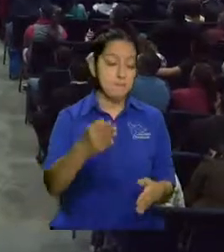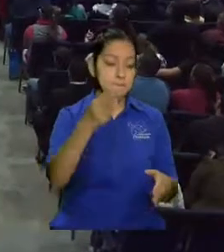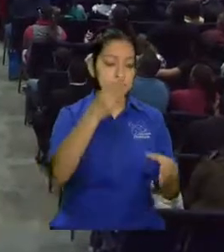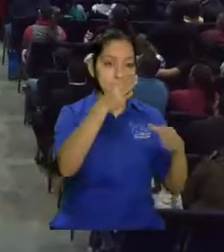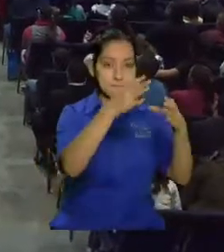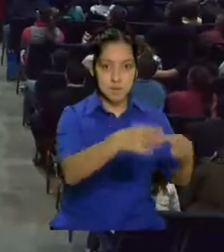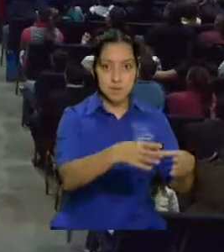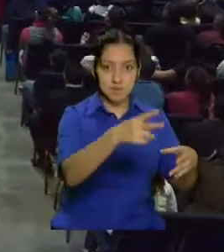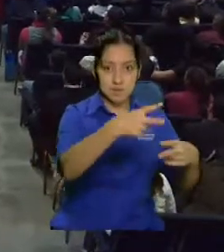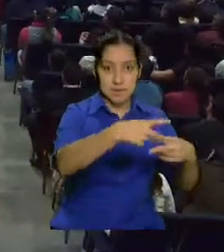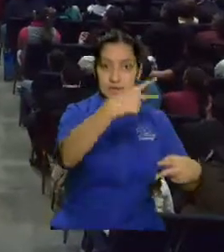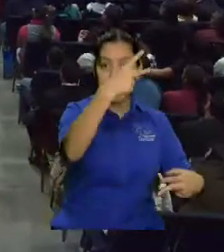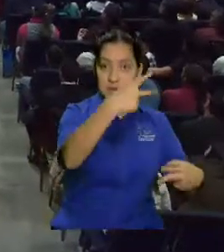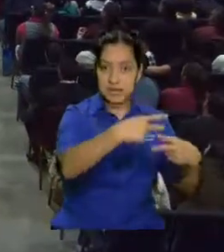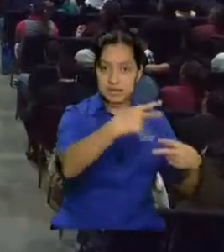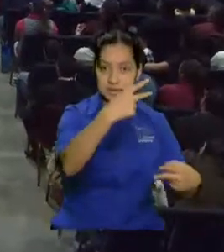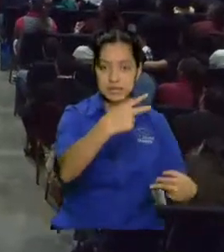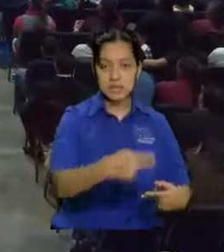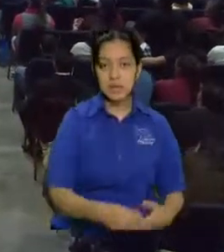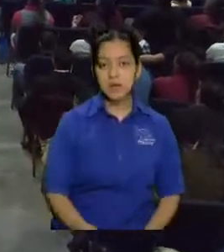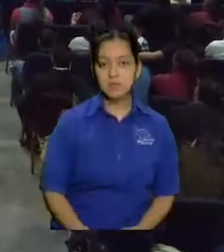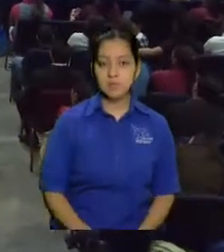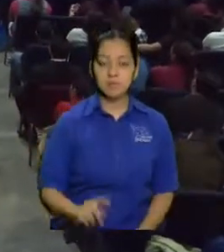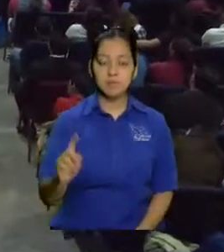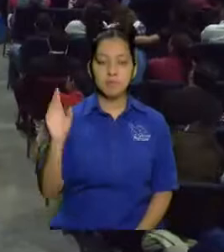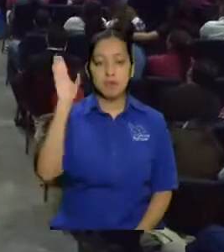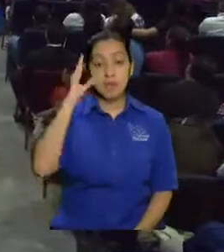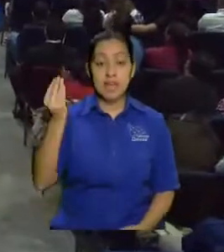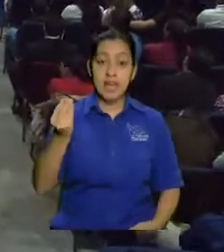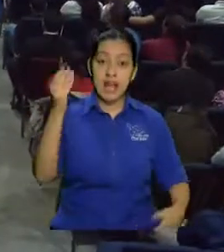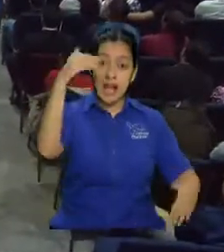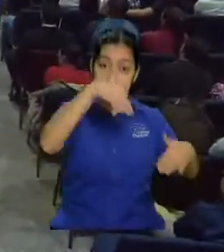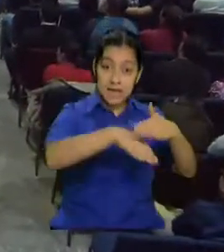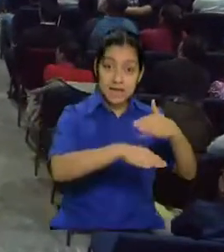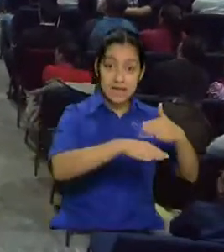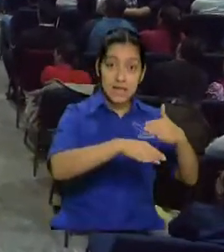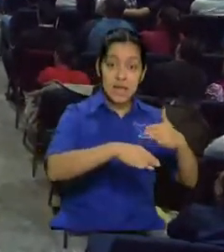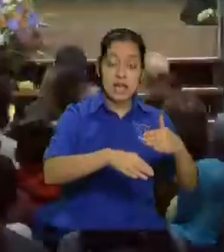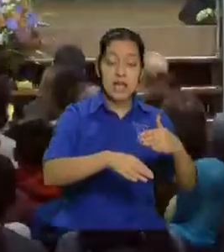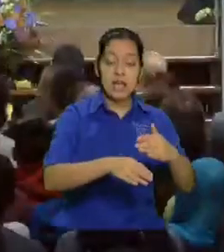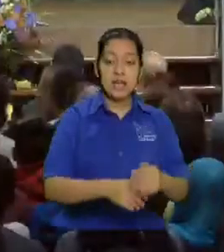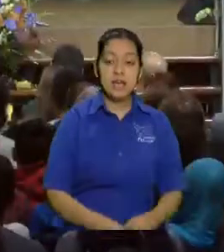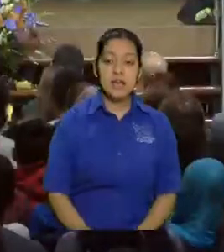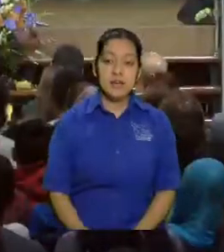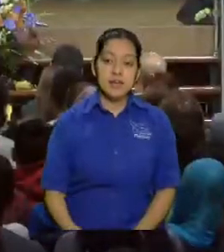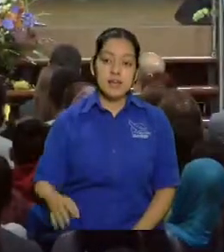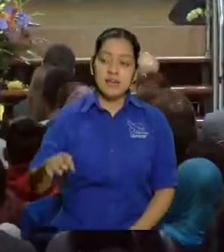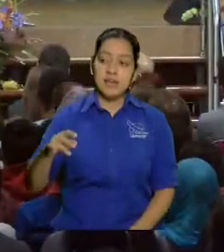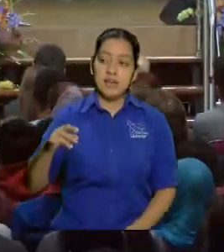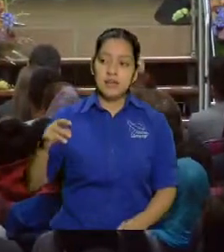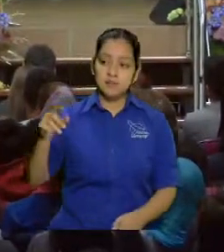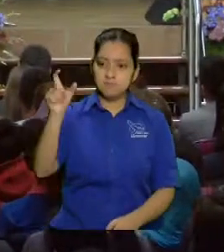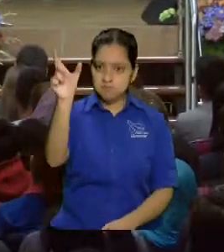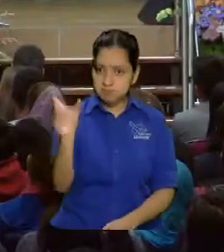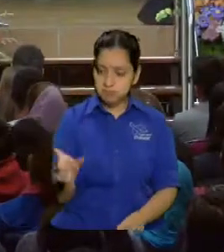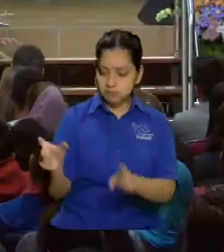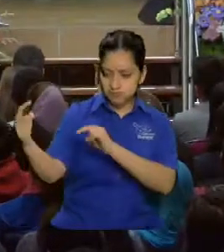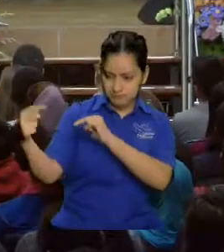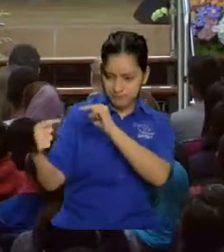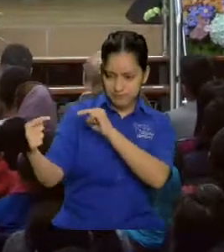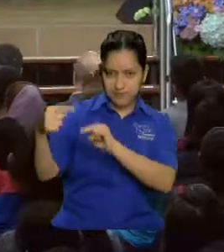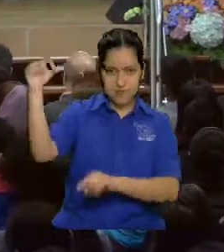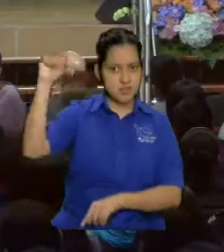entran las potestades ¿ves? o sea que hay potestades que que si tienen que entrar por lugares por